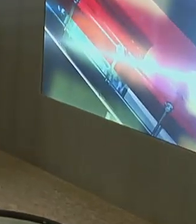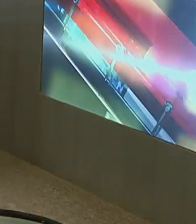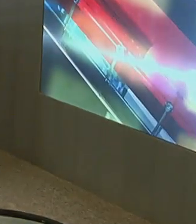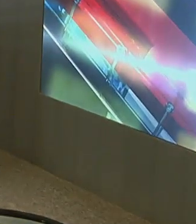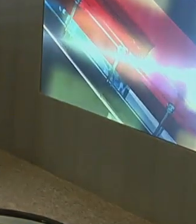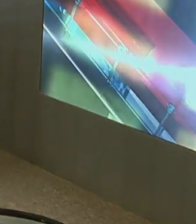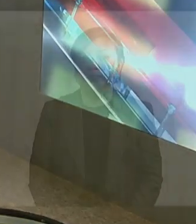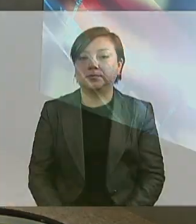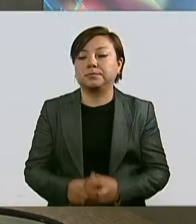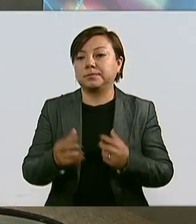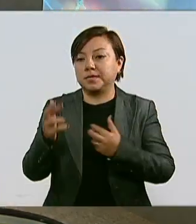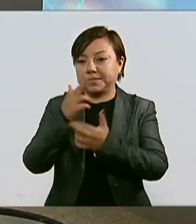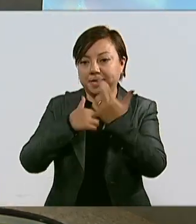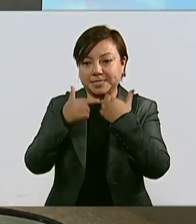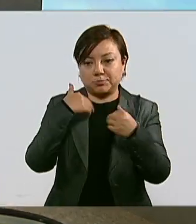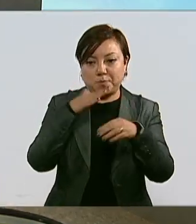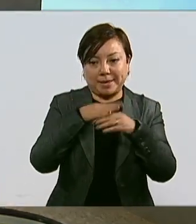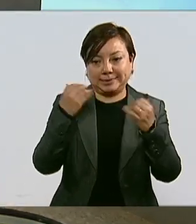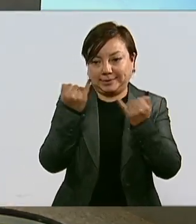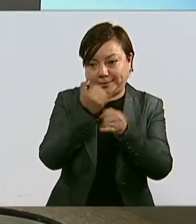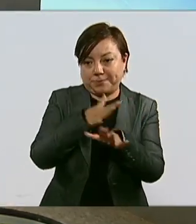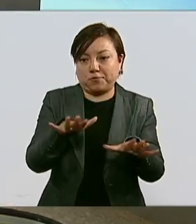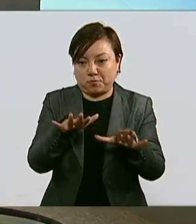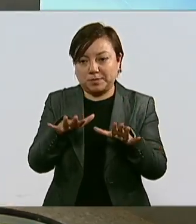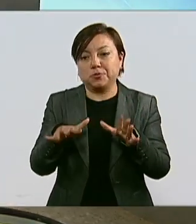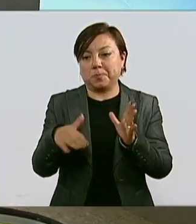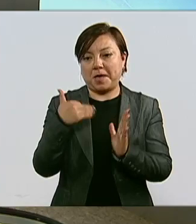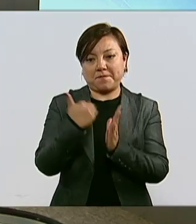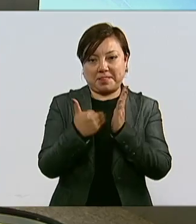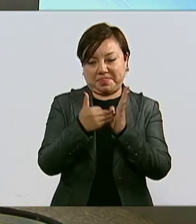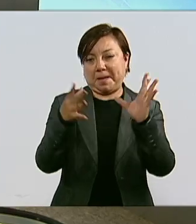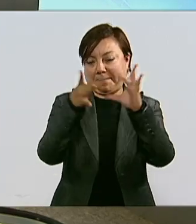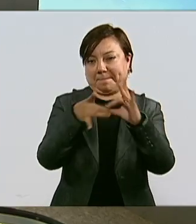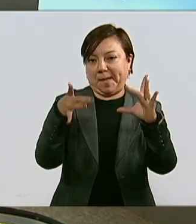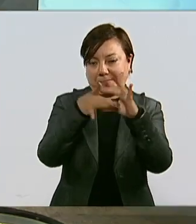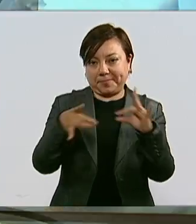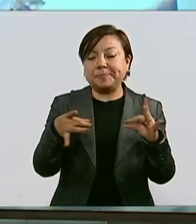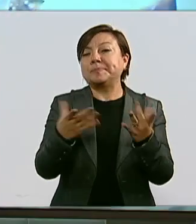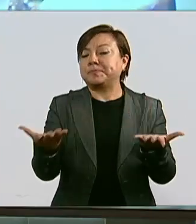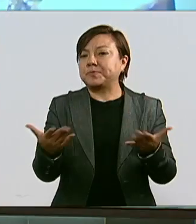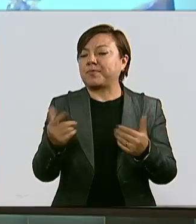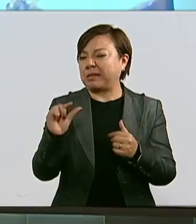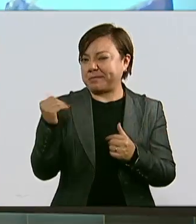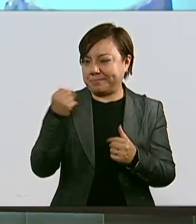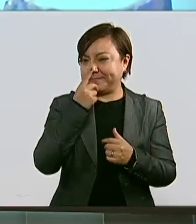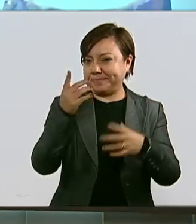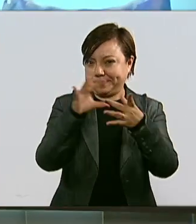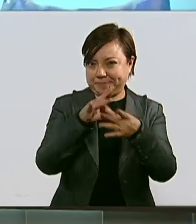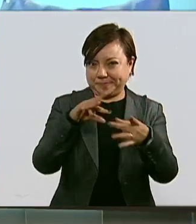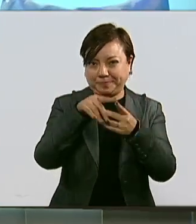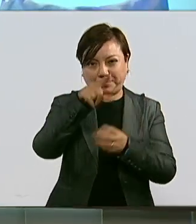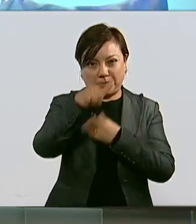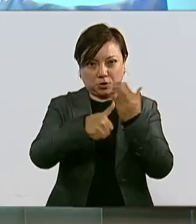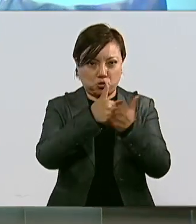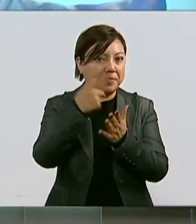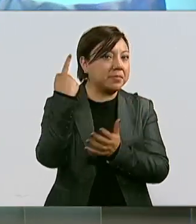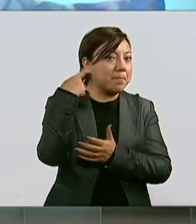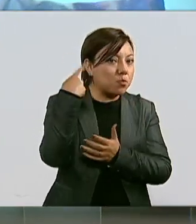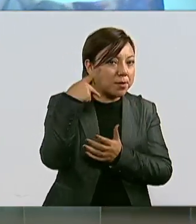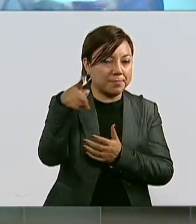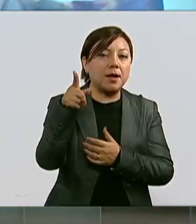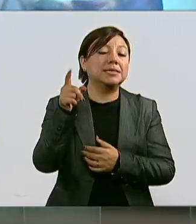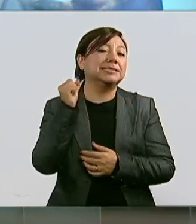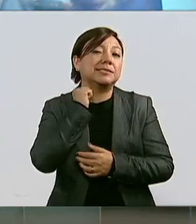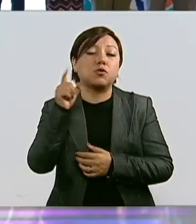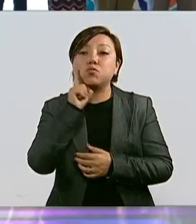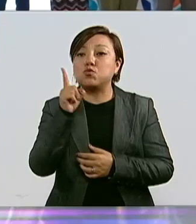Ya estamos de regreso con todos ustedes, aún les tenemos mucha información. Y mire, como ya les adelantábamos, en la ciudad de Puebla, la senadora Nadia Navarro